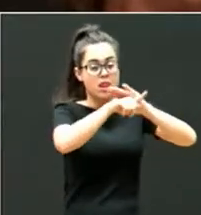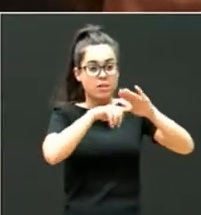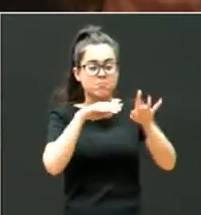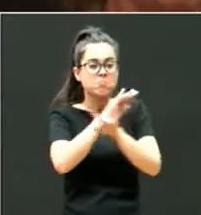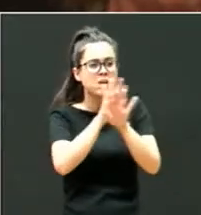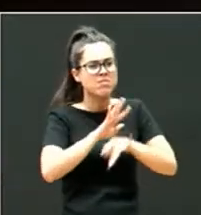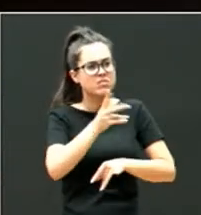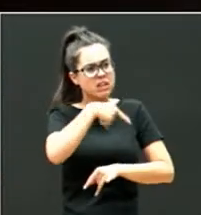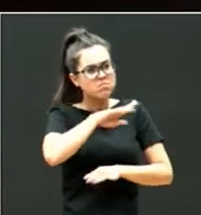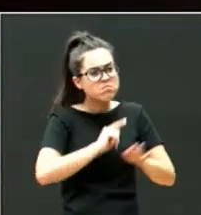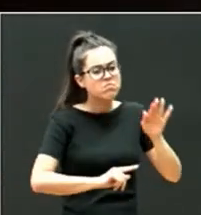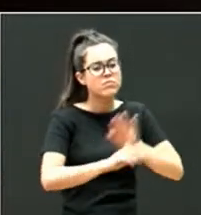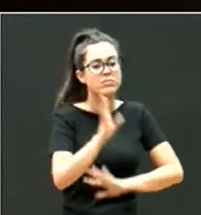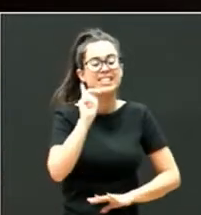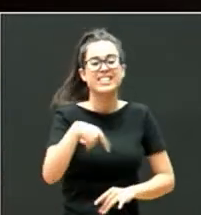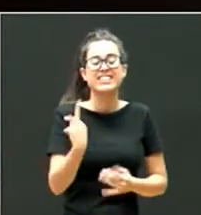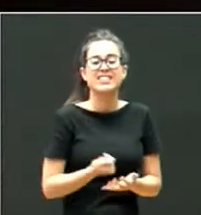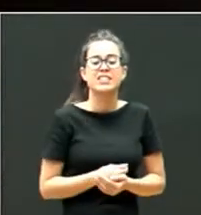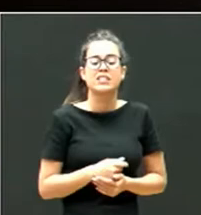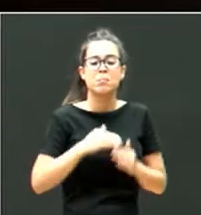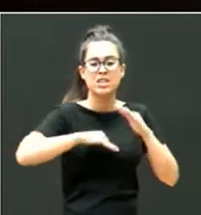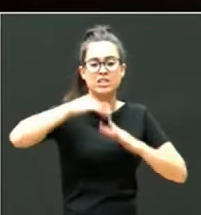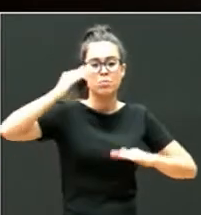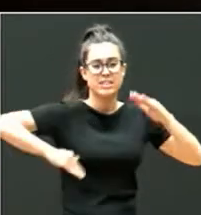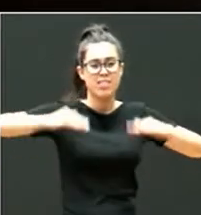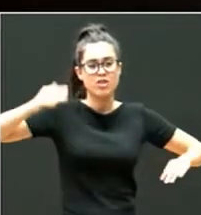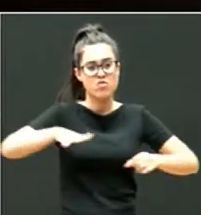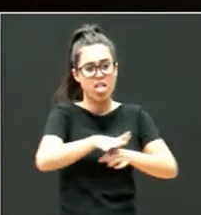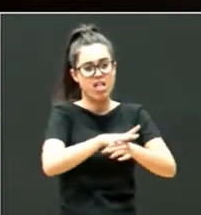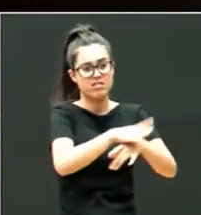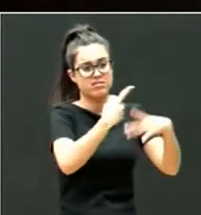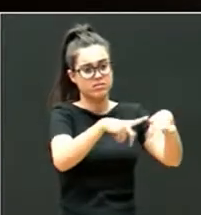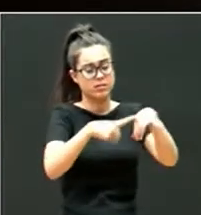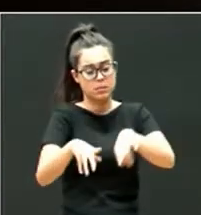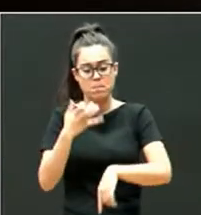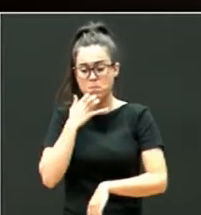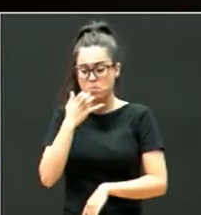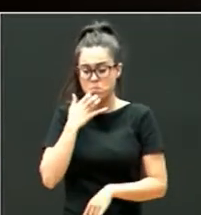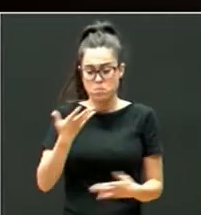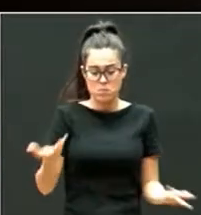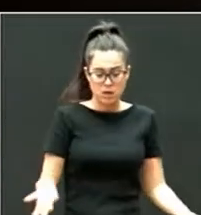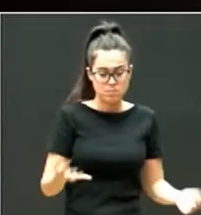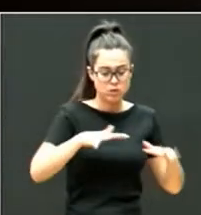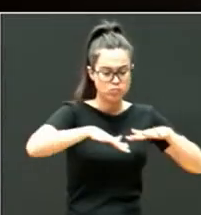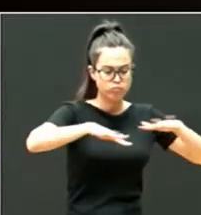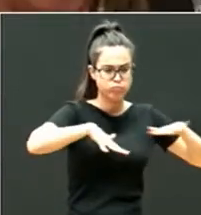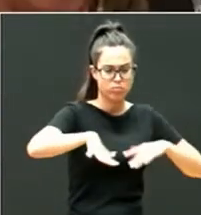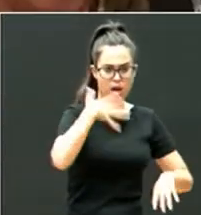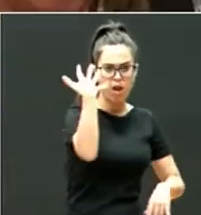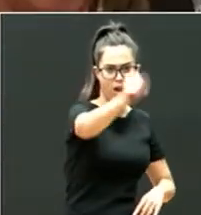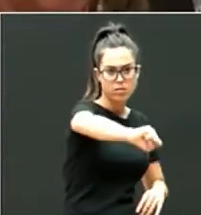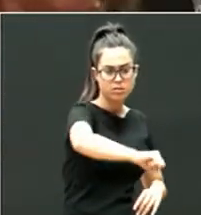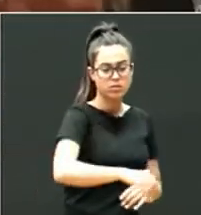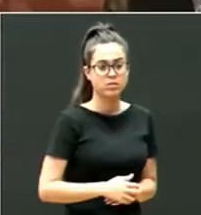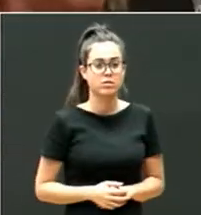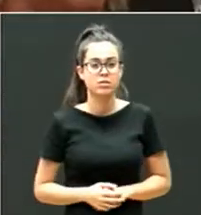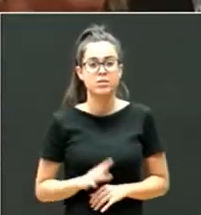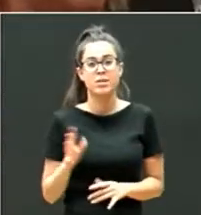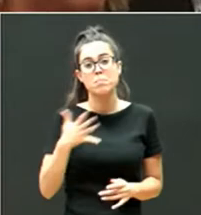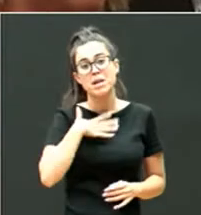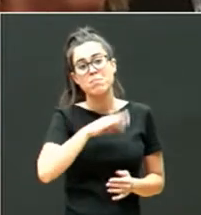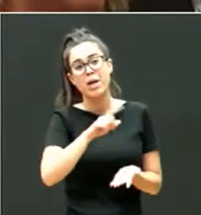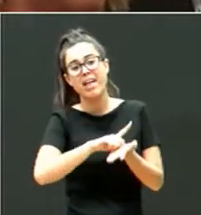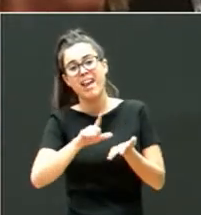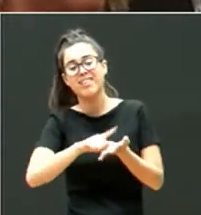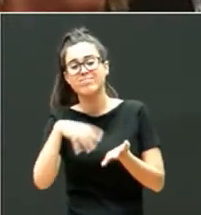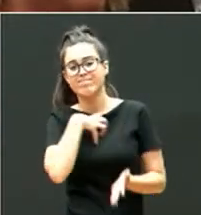Y lo mismo la descompensación entre distintas áreas. Quizás psicomotrizmente sean excepcionales, pero igual a nivel de lenguaje